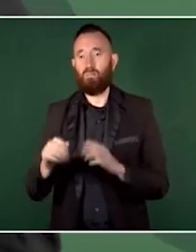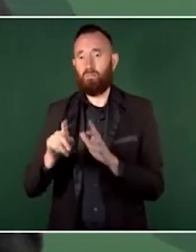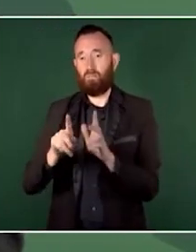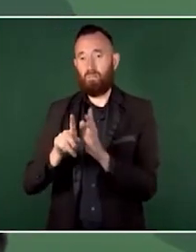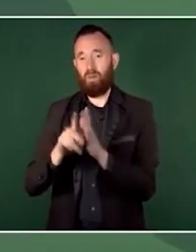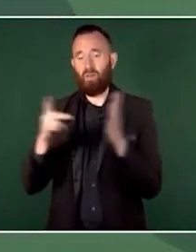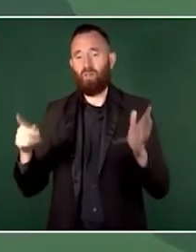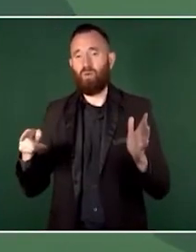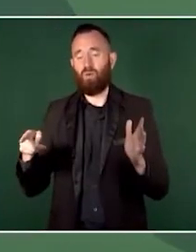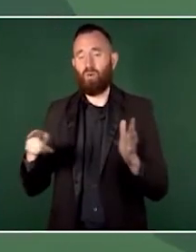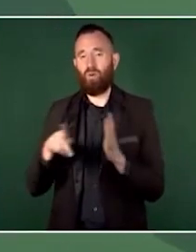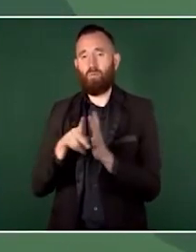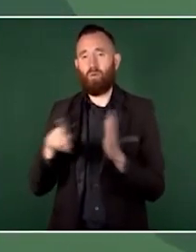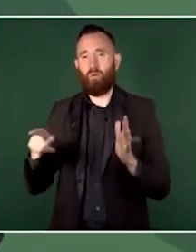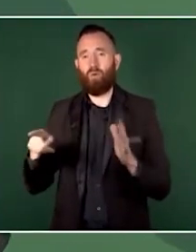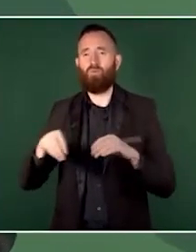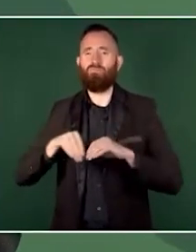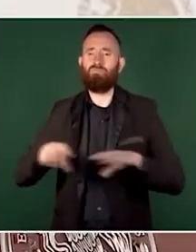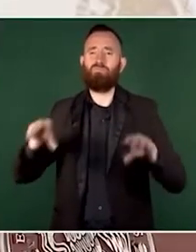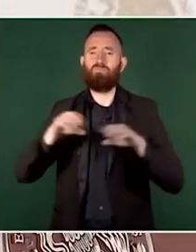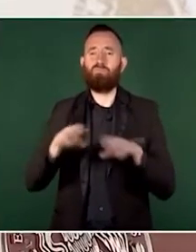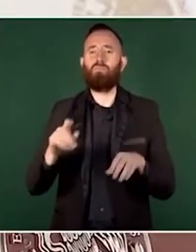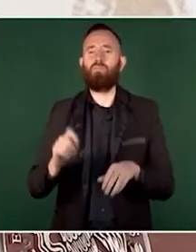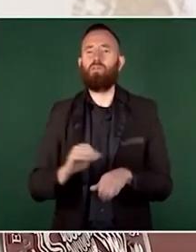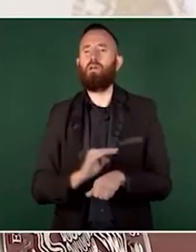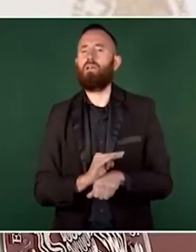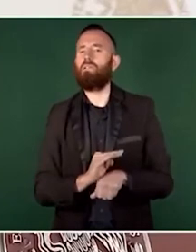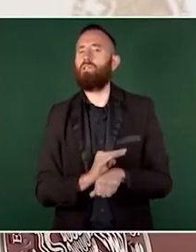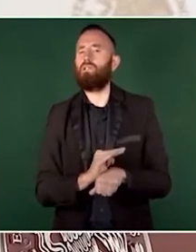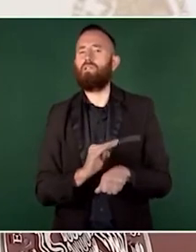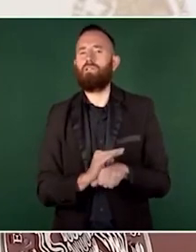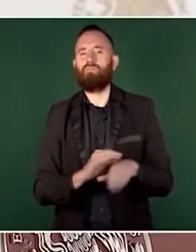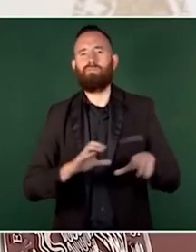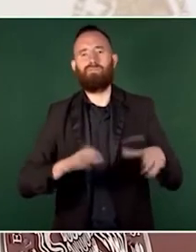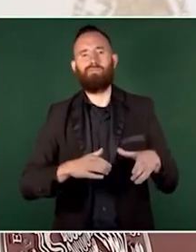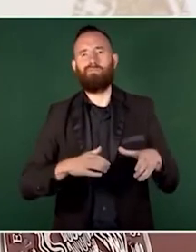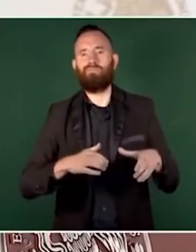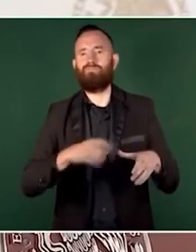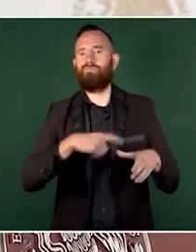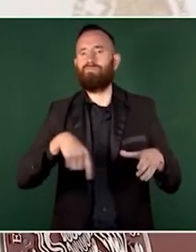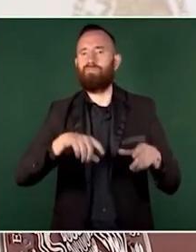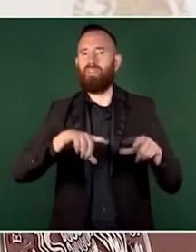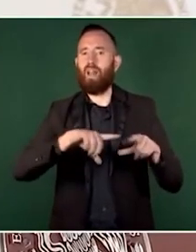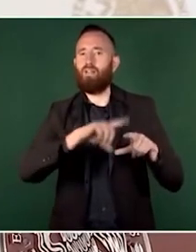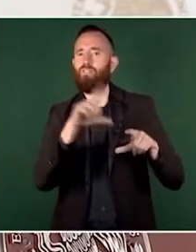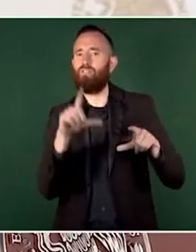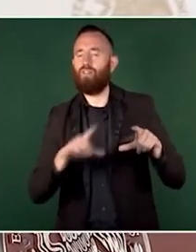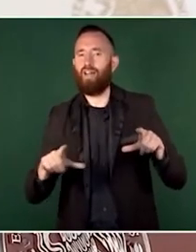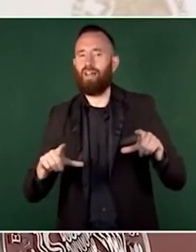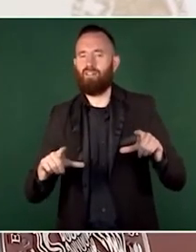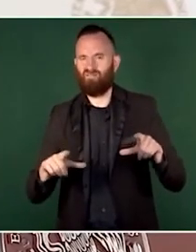del conservadurismo en el país es un pasquín